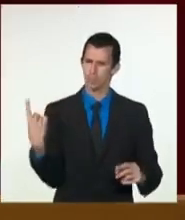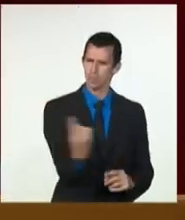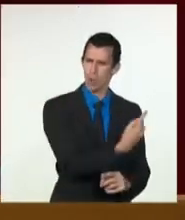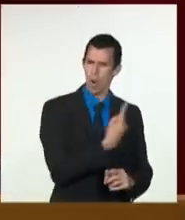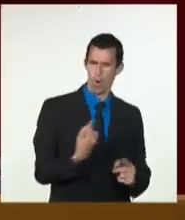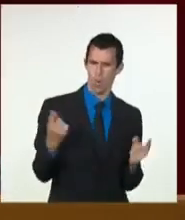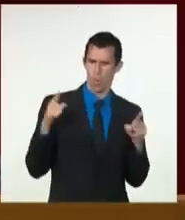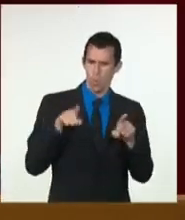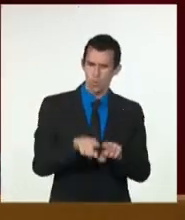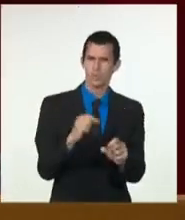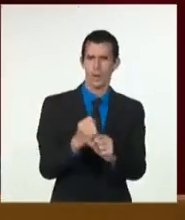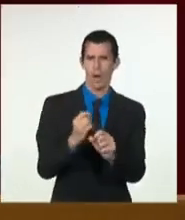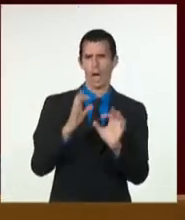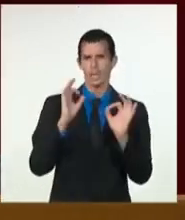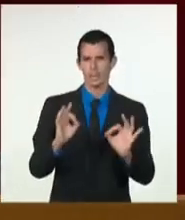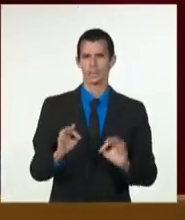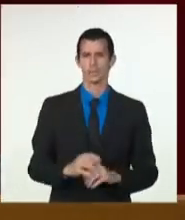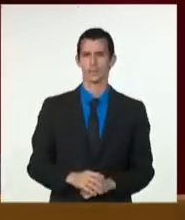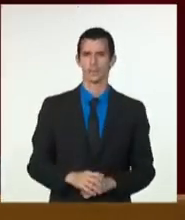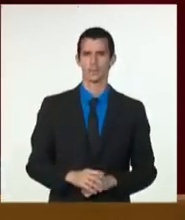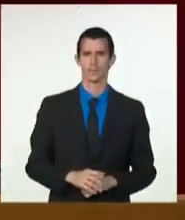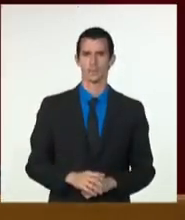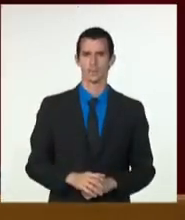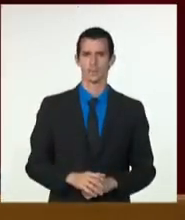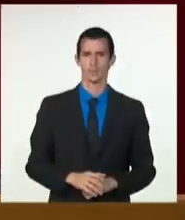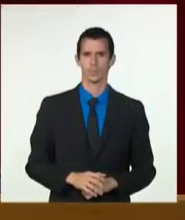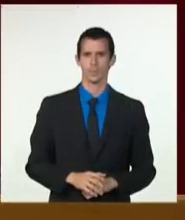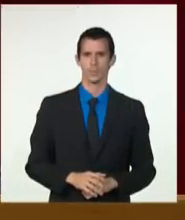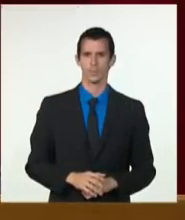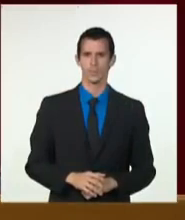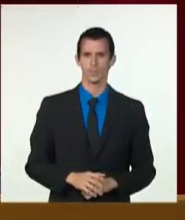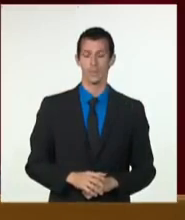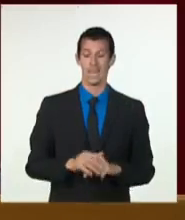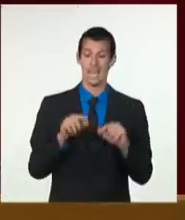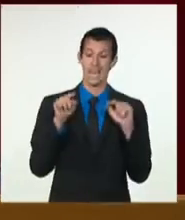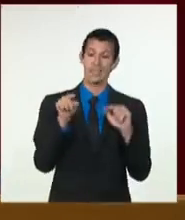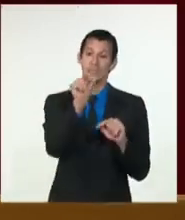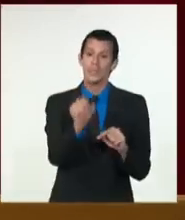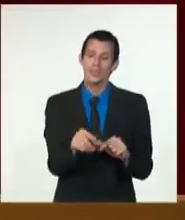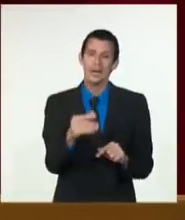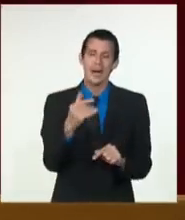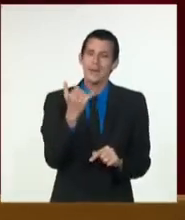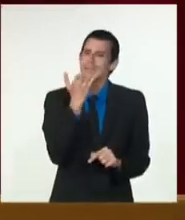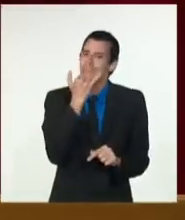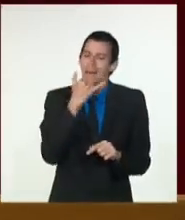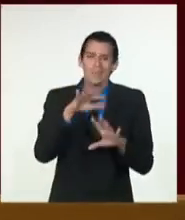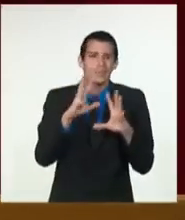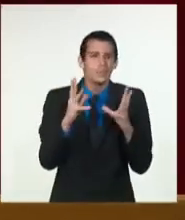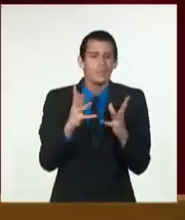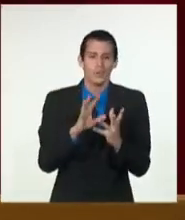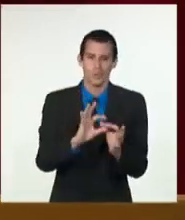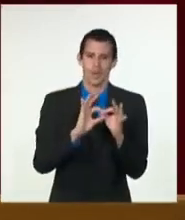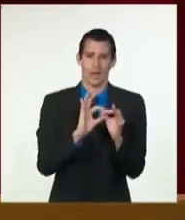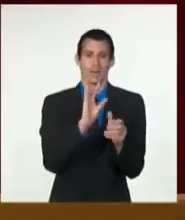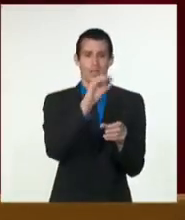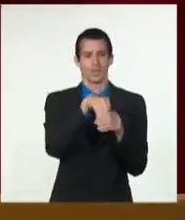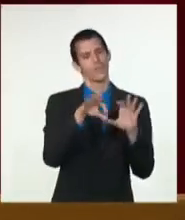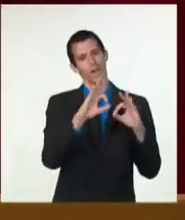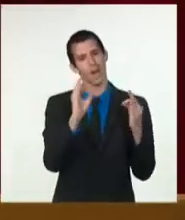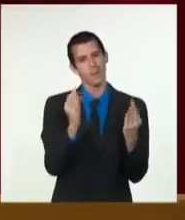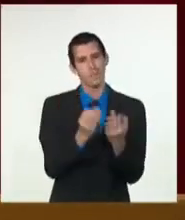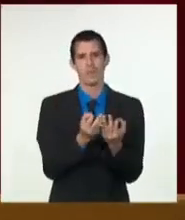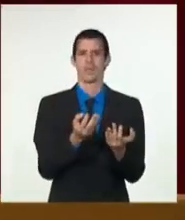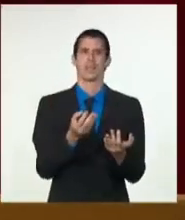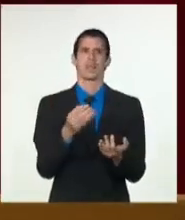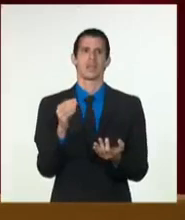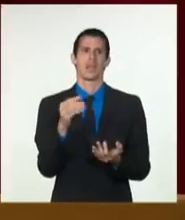acciones para mitigar otras consecuencias que provocan desde la disfuncionalidad familiar las rupturas del vínculo con el estudio y